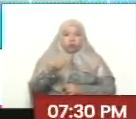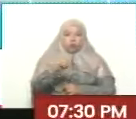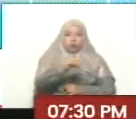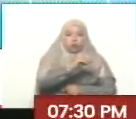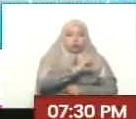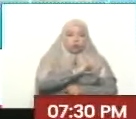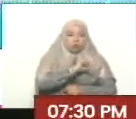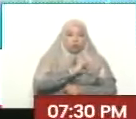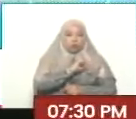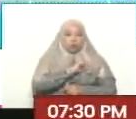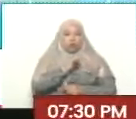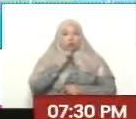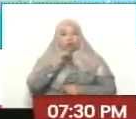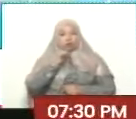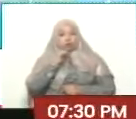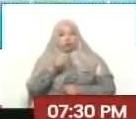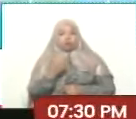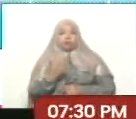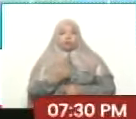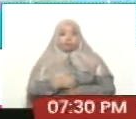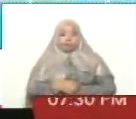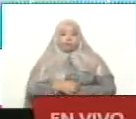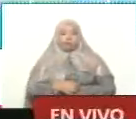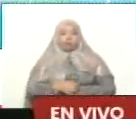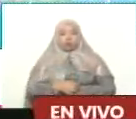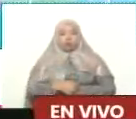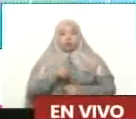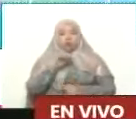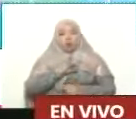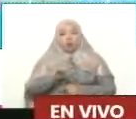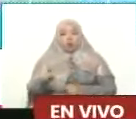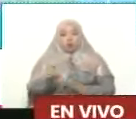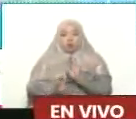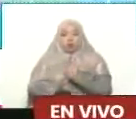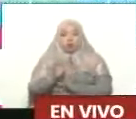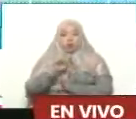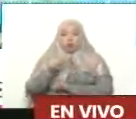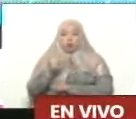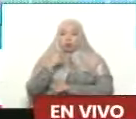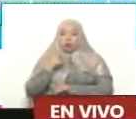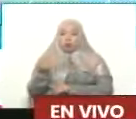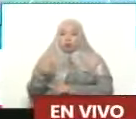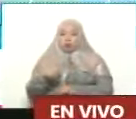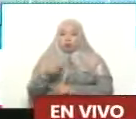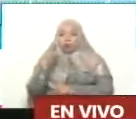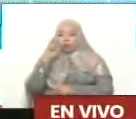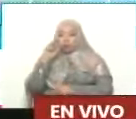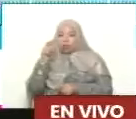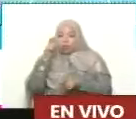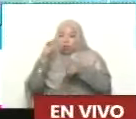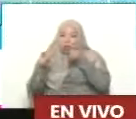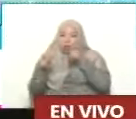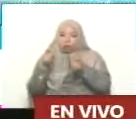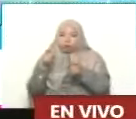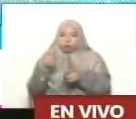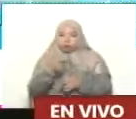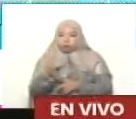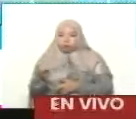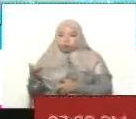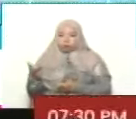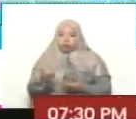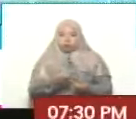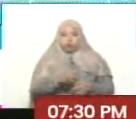para crear malestar. Así que he dado la orden de elevar los niveles de vigilancia, patrullaje,